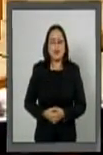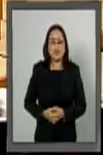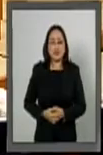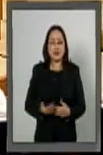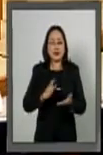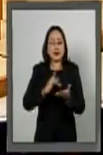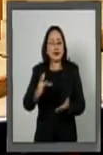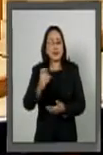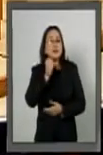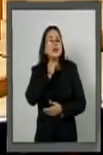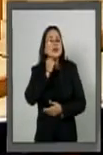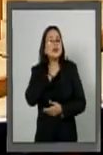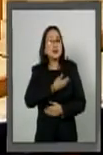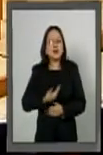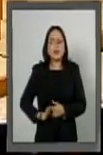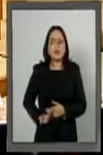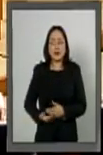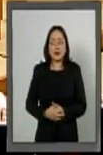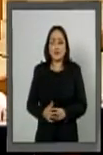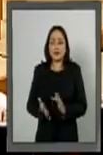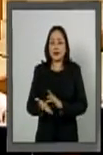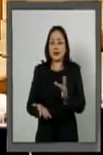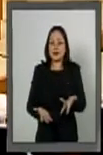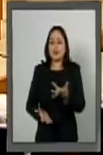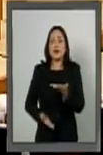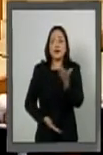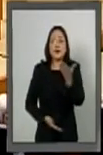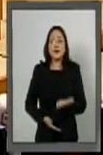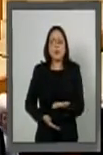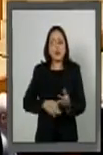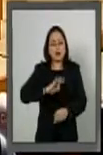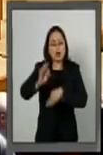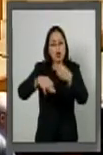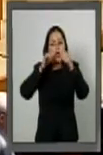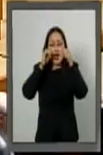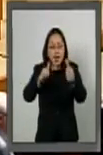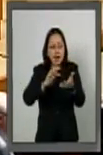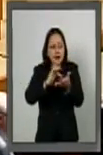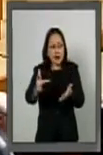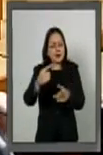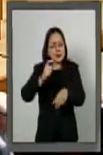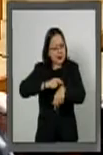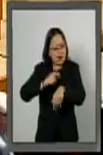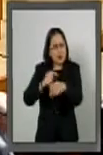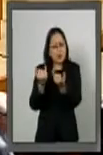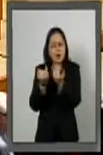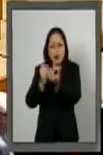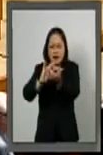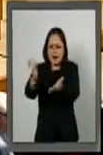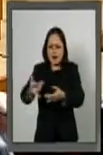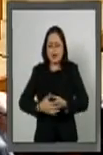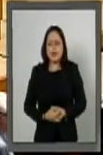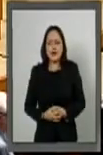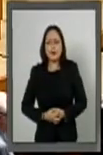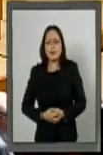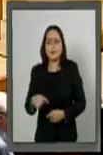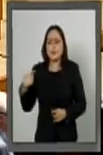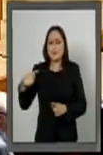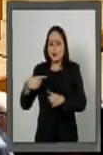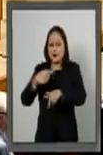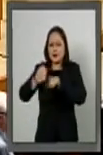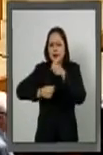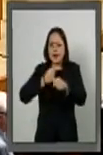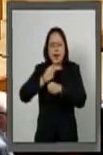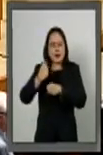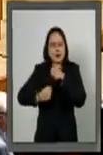Gracias, senador presidente, y gracias a todos por su atención y por el tiempo. A lo largo de estos años de